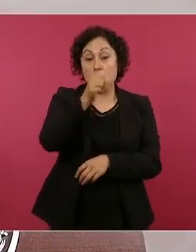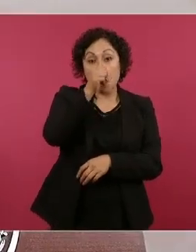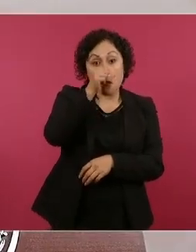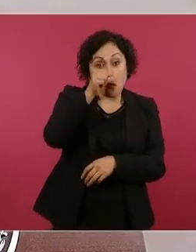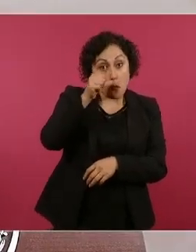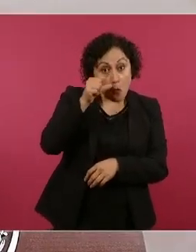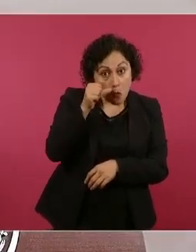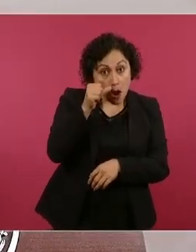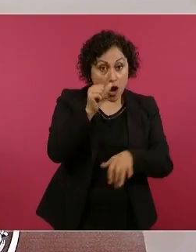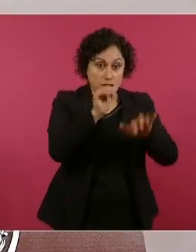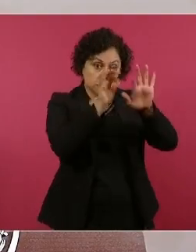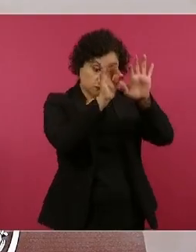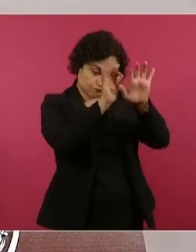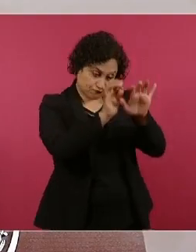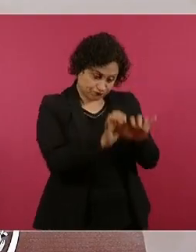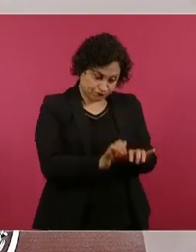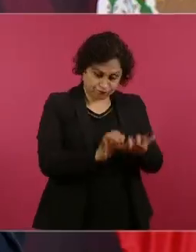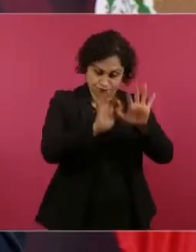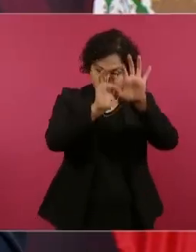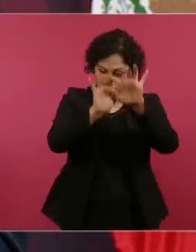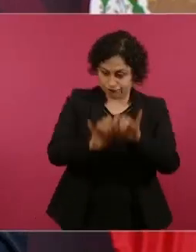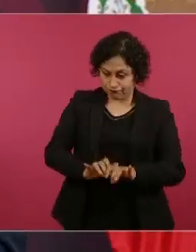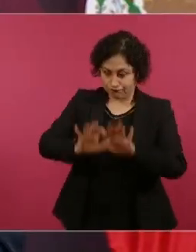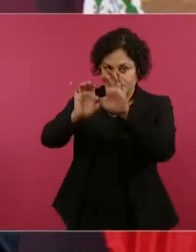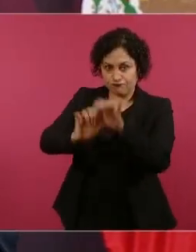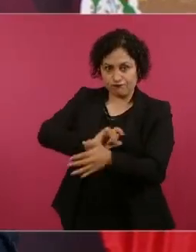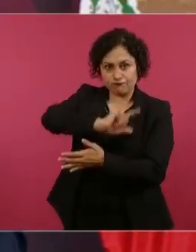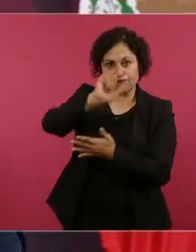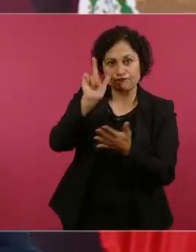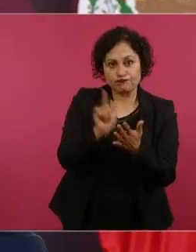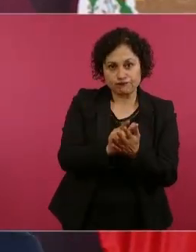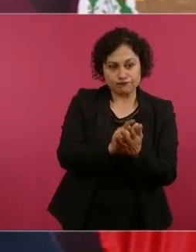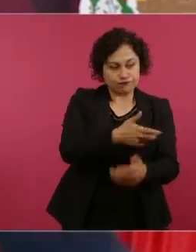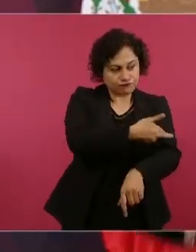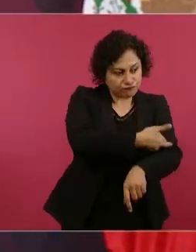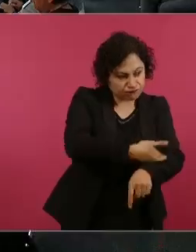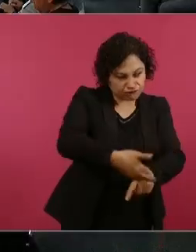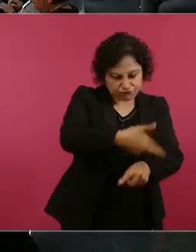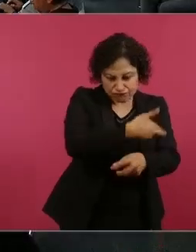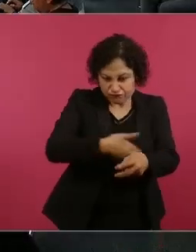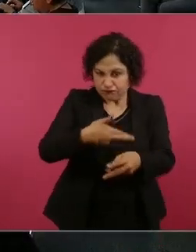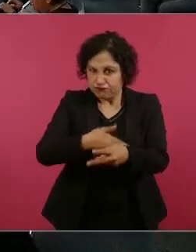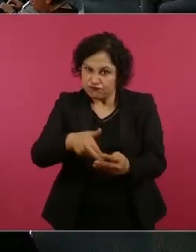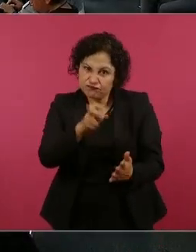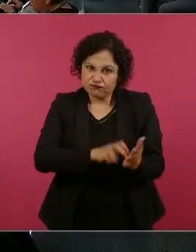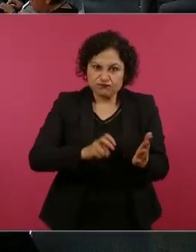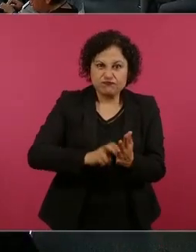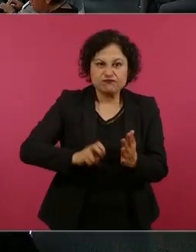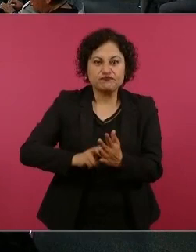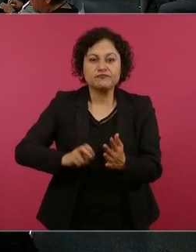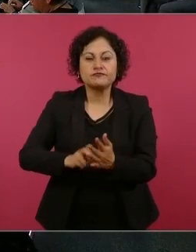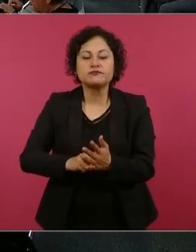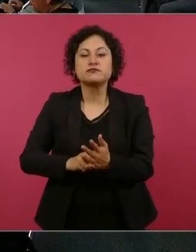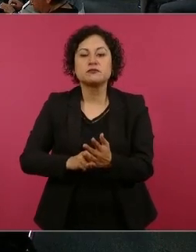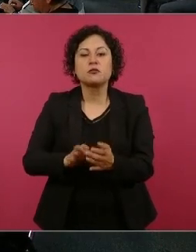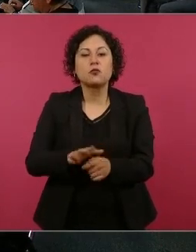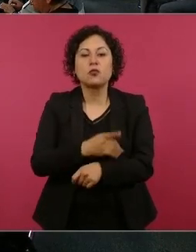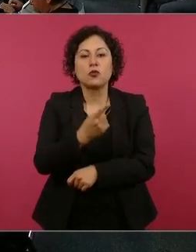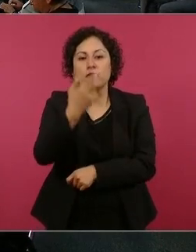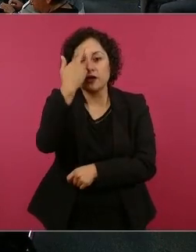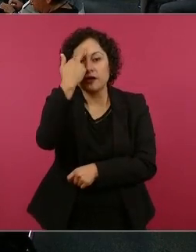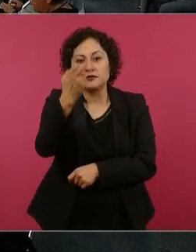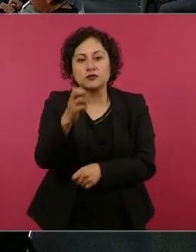porque en aquel tiempo el clero tenía acaparadas todas las tierras.